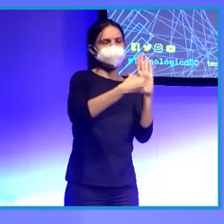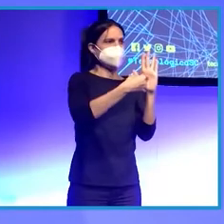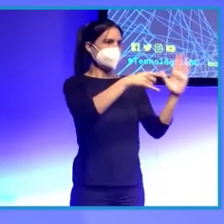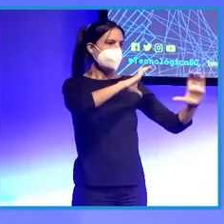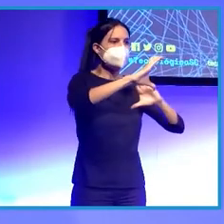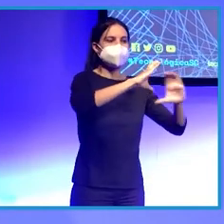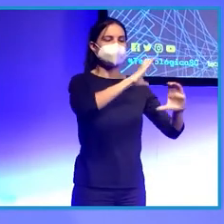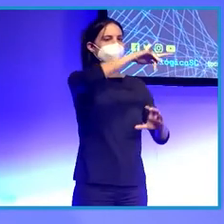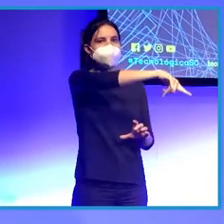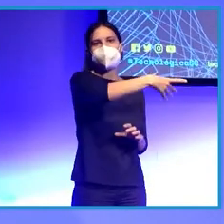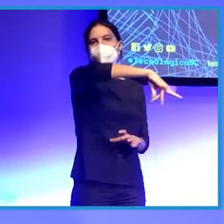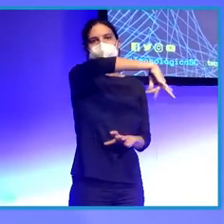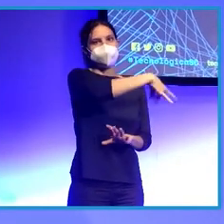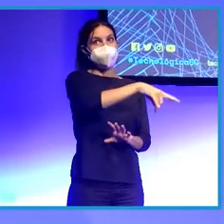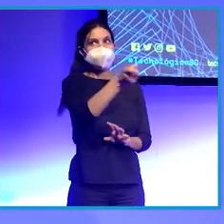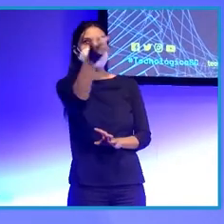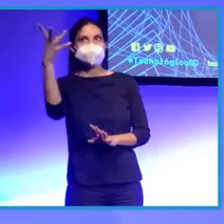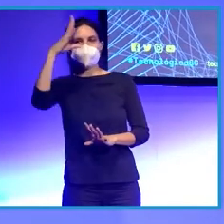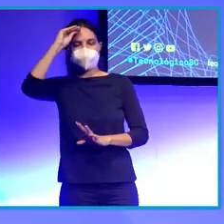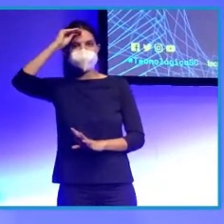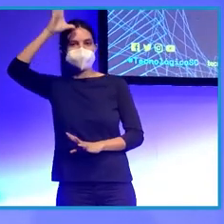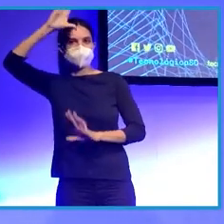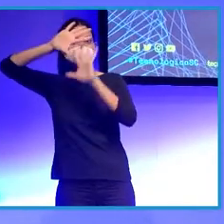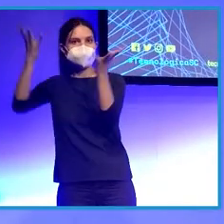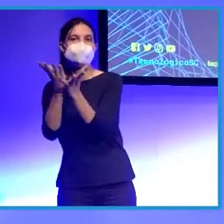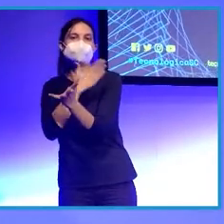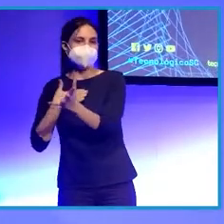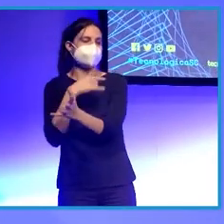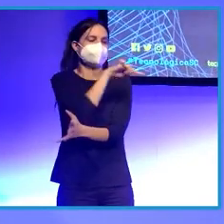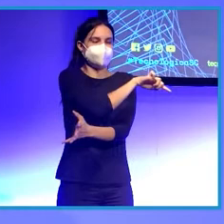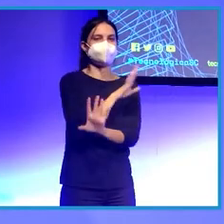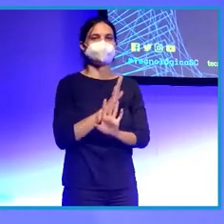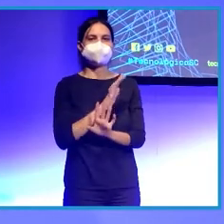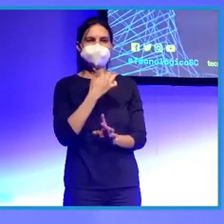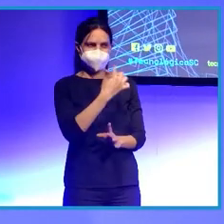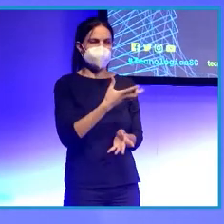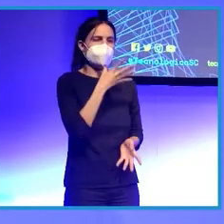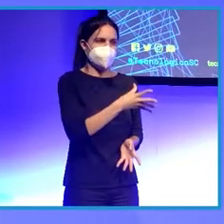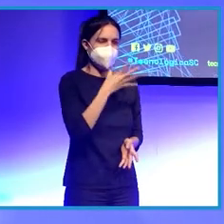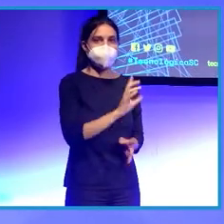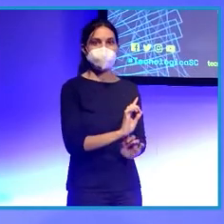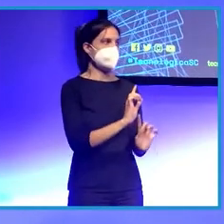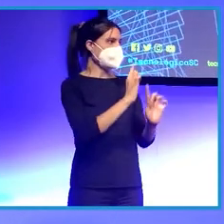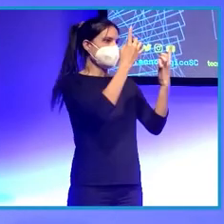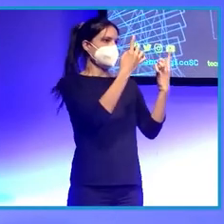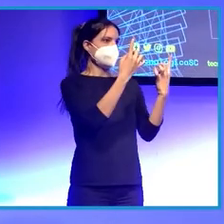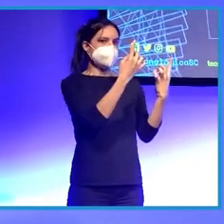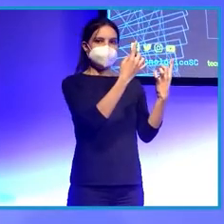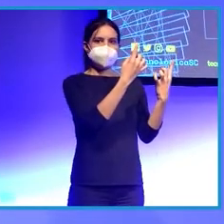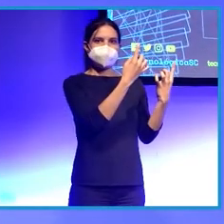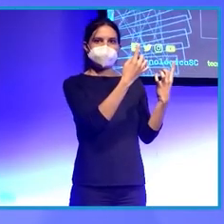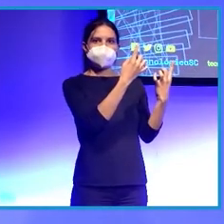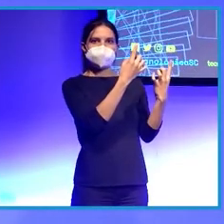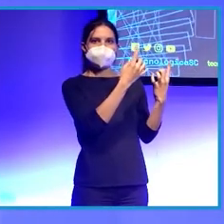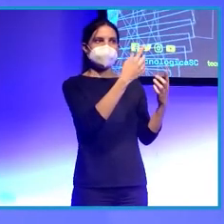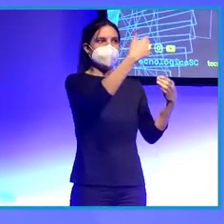quisiera cualquier servicio de inteligencia mundial tener. Y les cuento por qué. El primer día nunca llegó a tiempo que si operación salida, que si paro